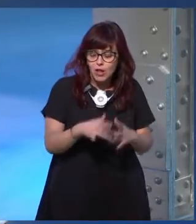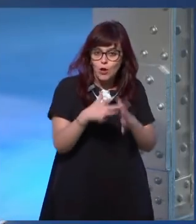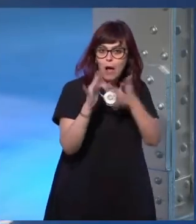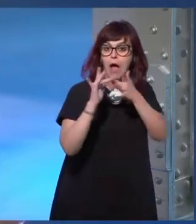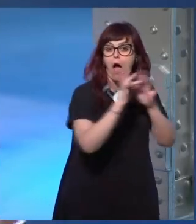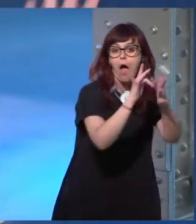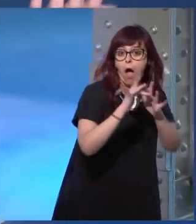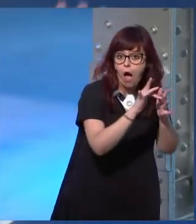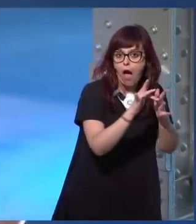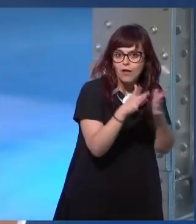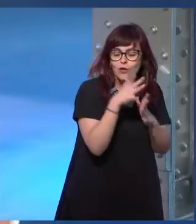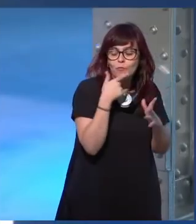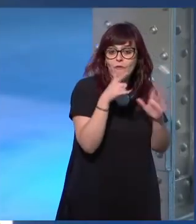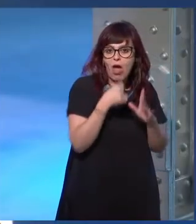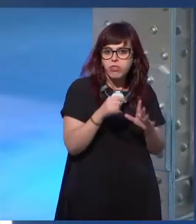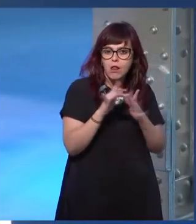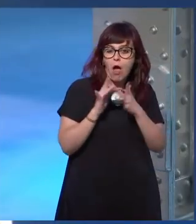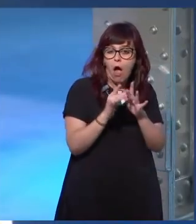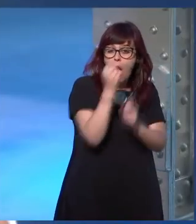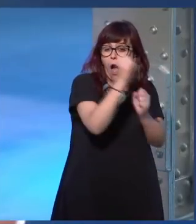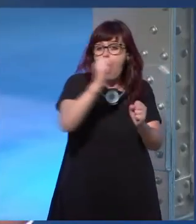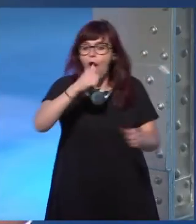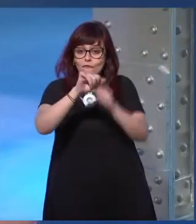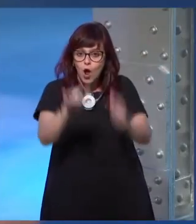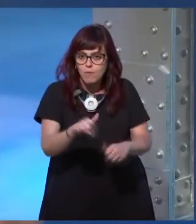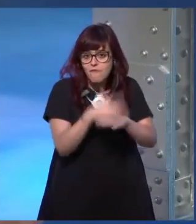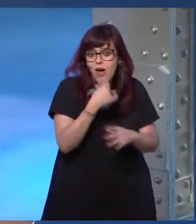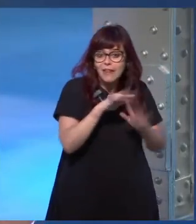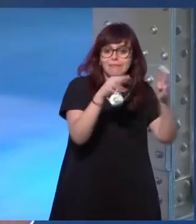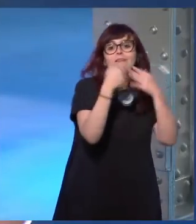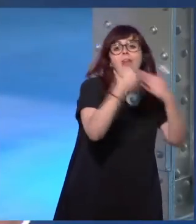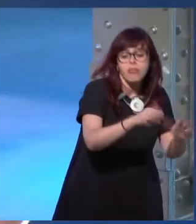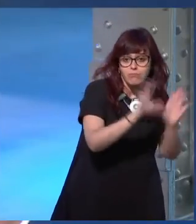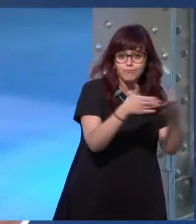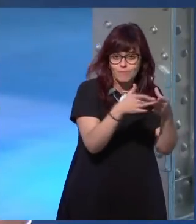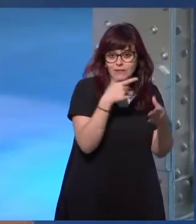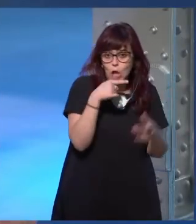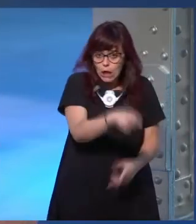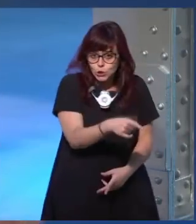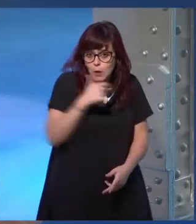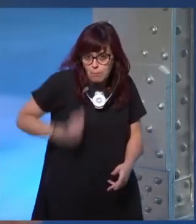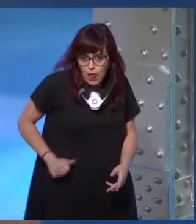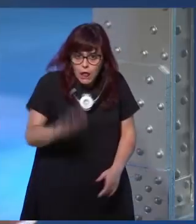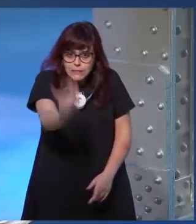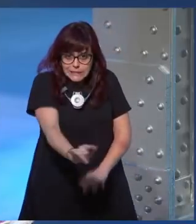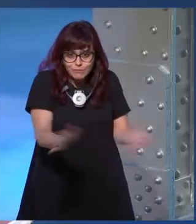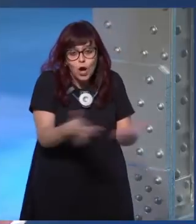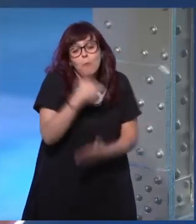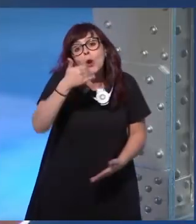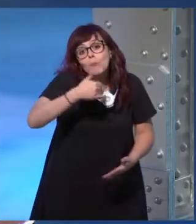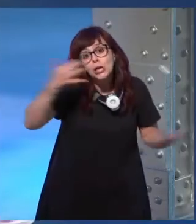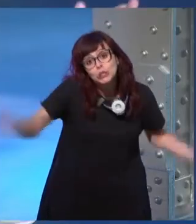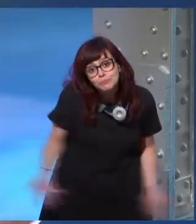que apesta pues sí no te voy a decir que no no todo es maravilloso ni color de rosa pero por lo menos